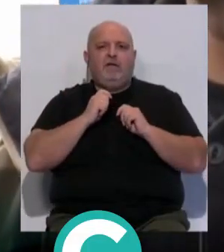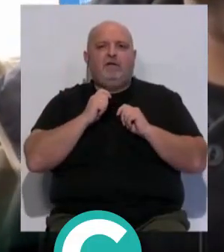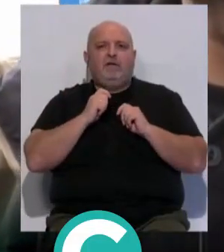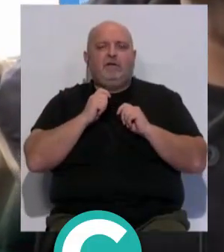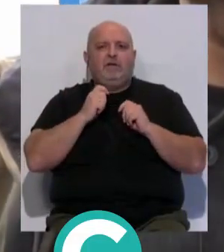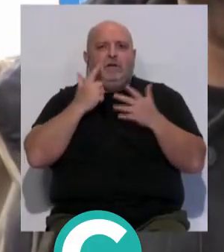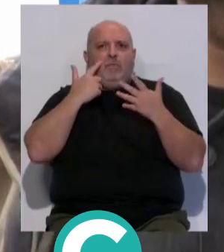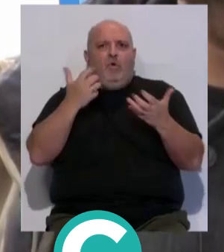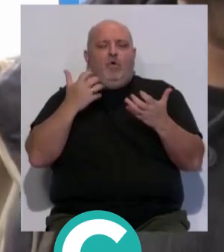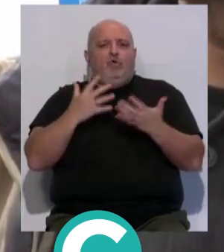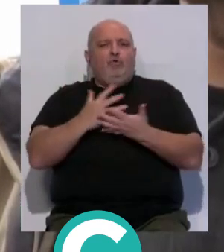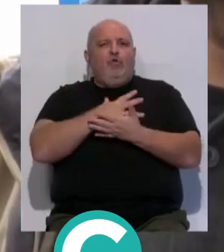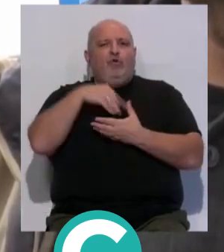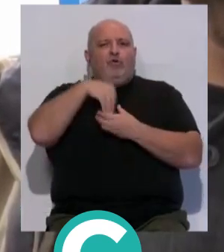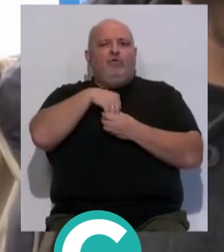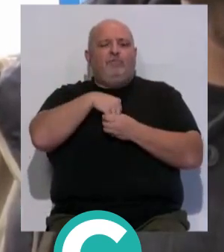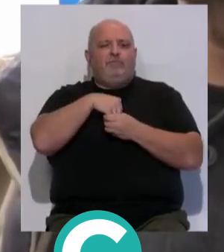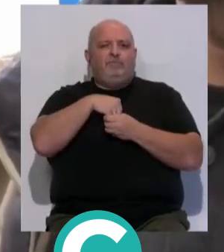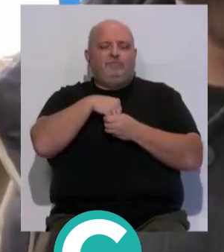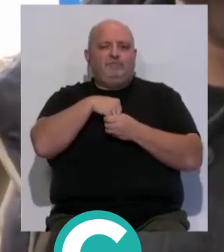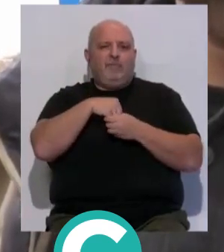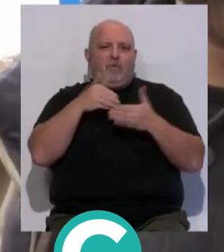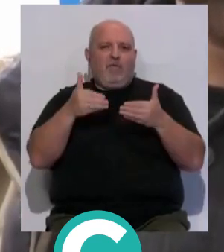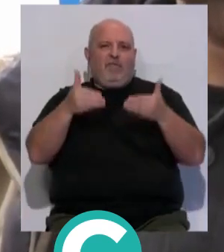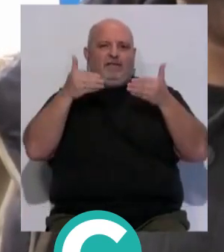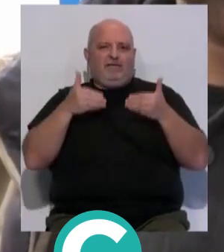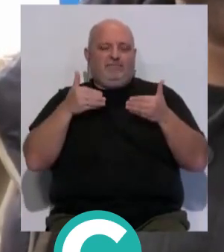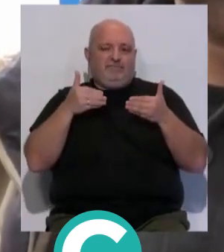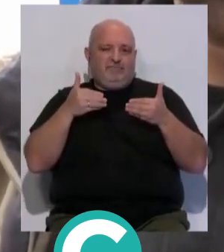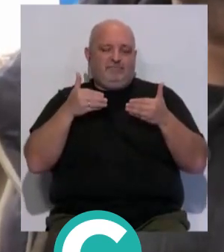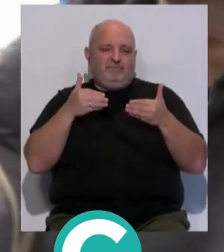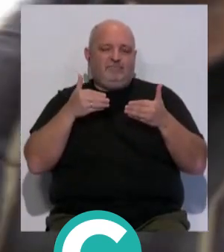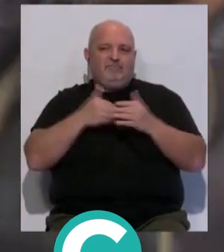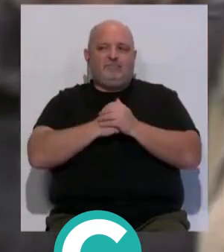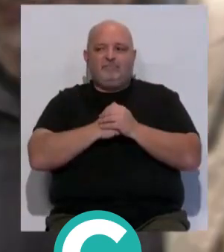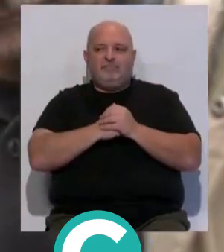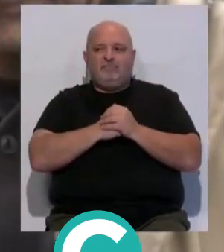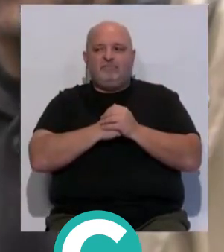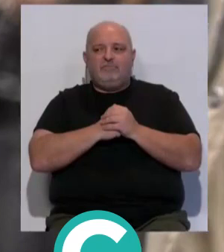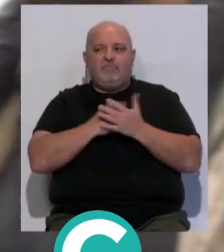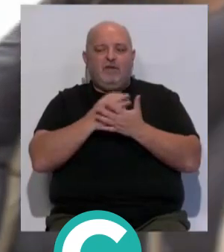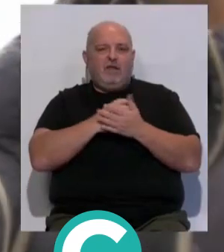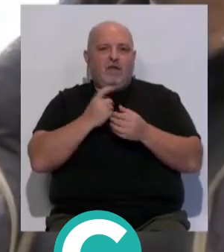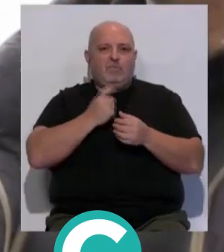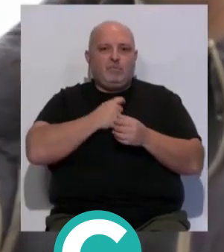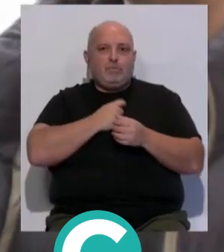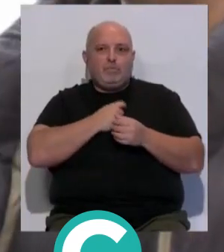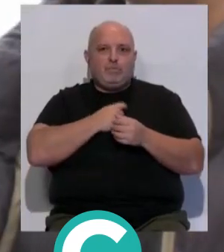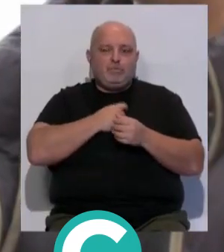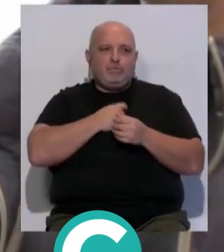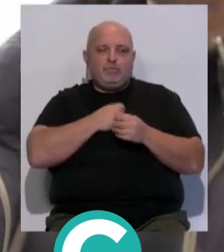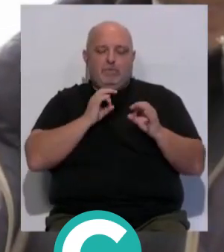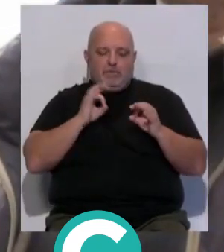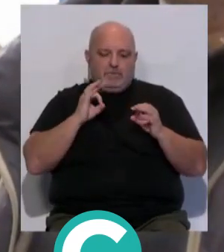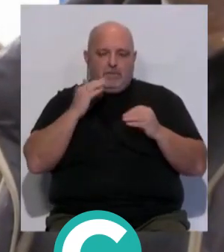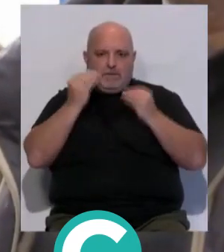reflejar todo lo que pasa detrás del forillo, como decimos ahí en una de las cartelas, todos los nervios que se presentan antes